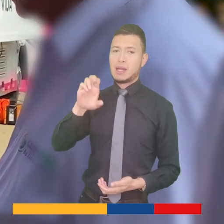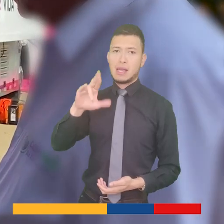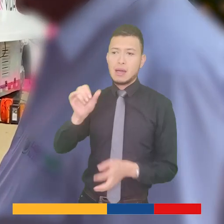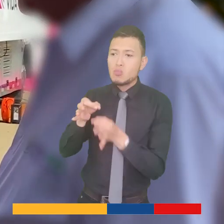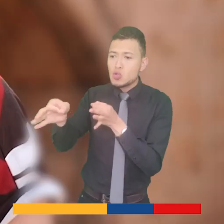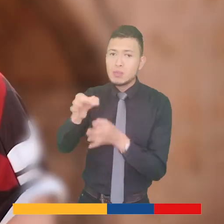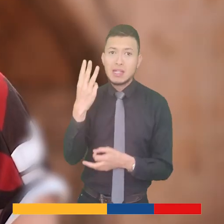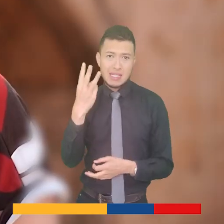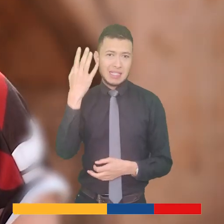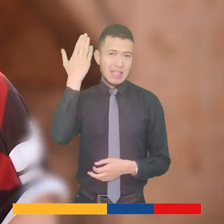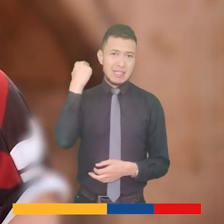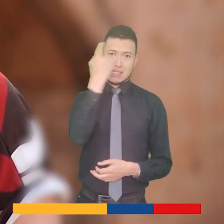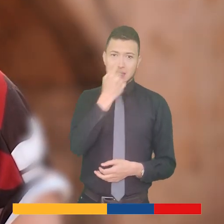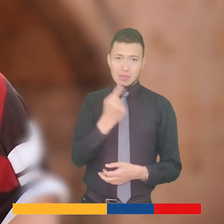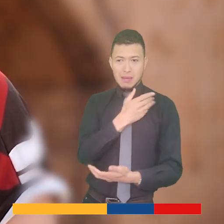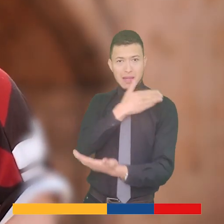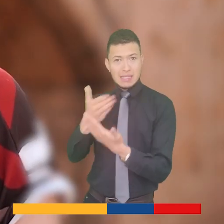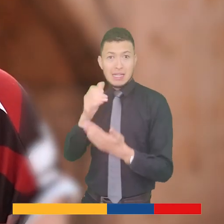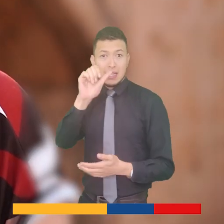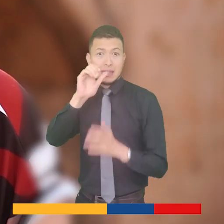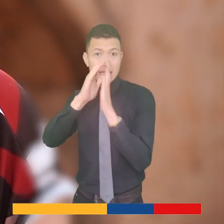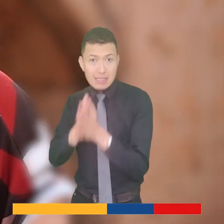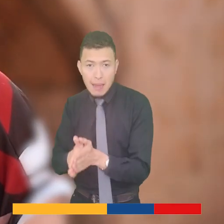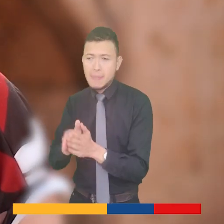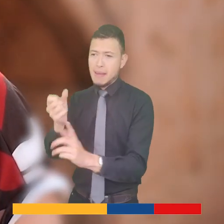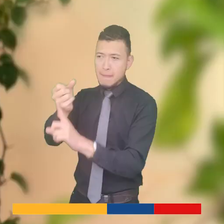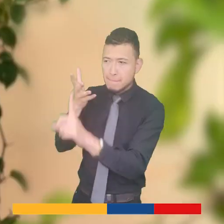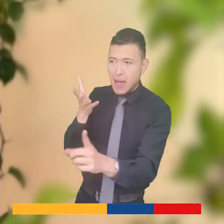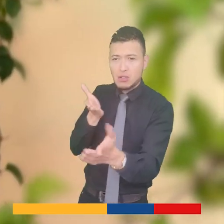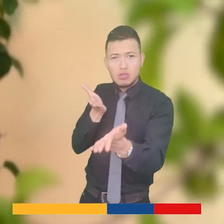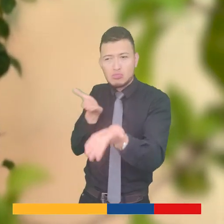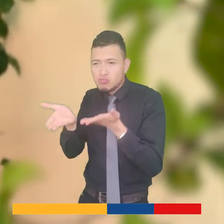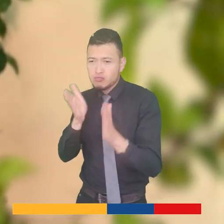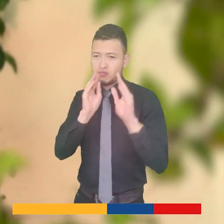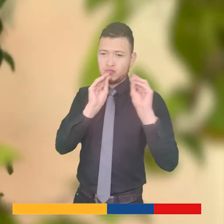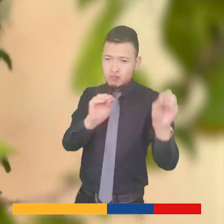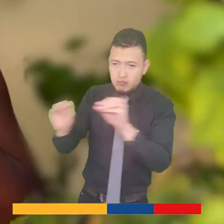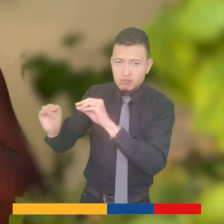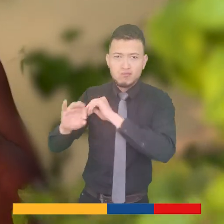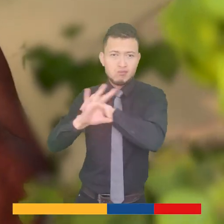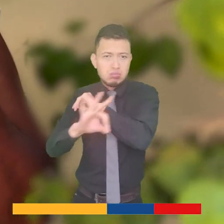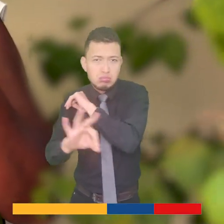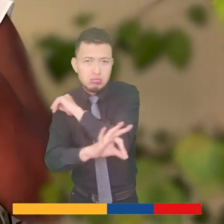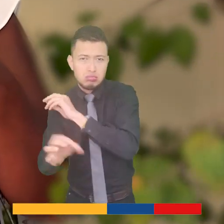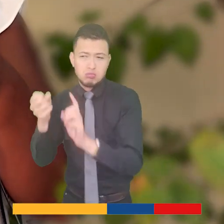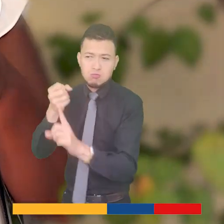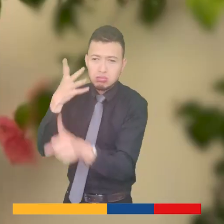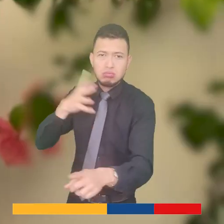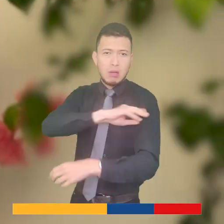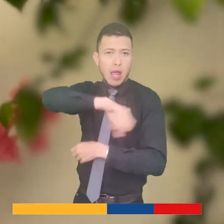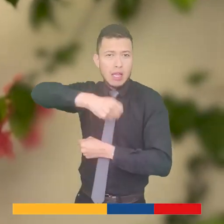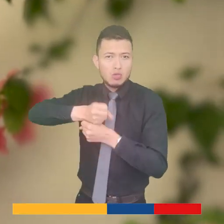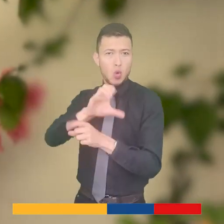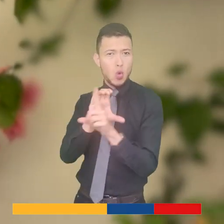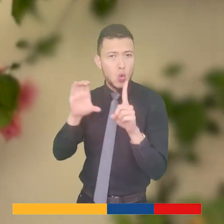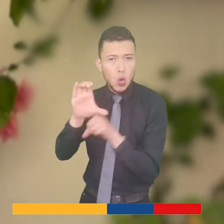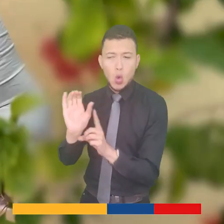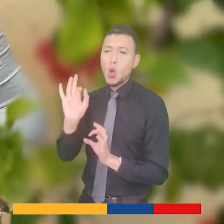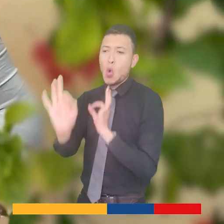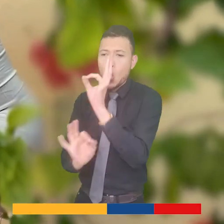en Montes de María, en tres municipios de septiembre a diciembre. Impactamos más de mil personas en servicios de formación,